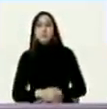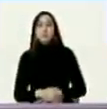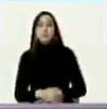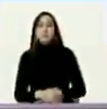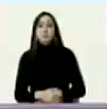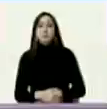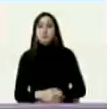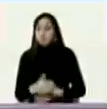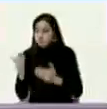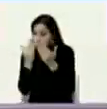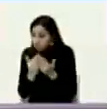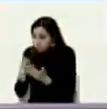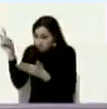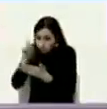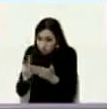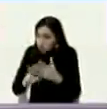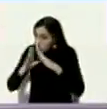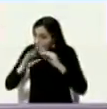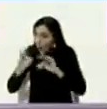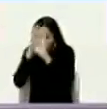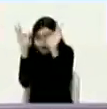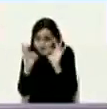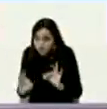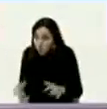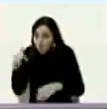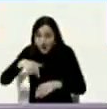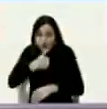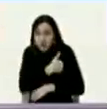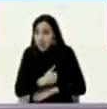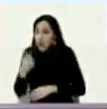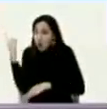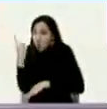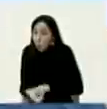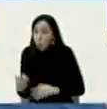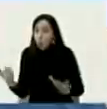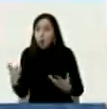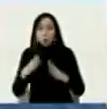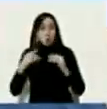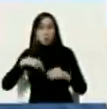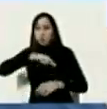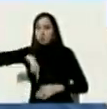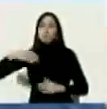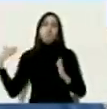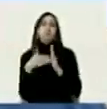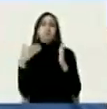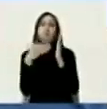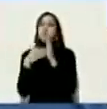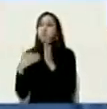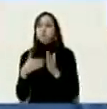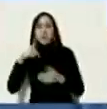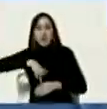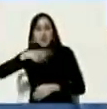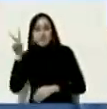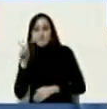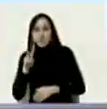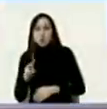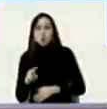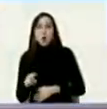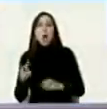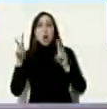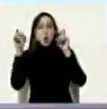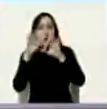estudia Jessica todos los modelos a nosotros nos aplicaron todos y nos aplicaron nuevos